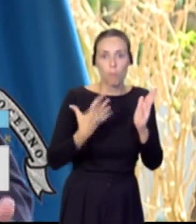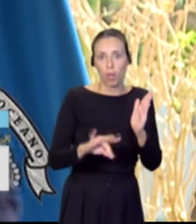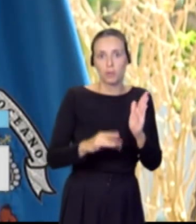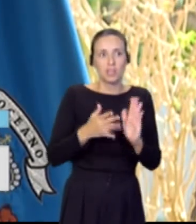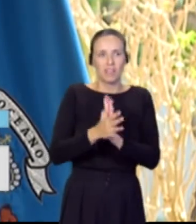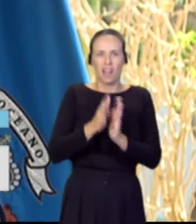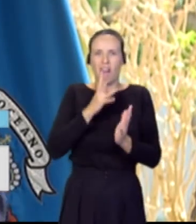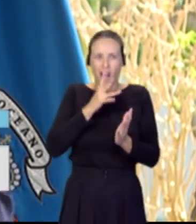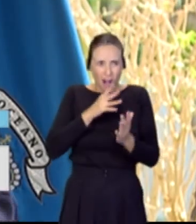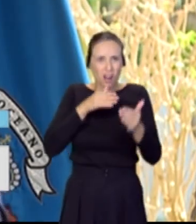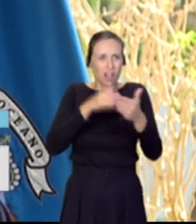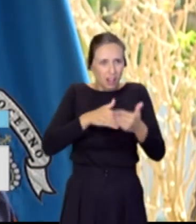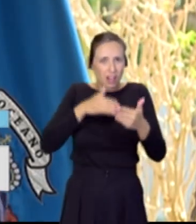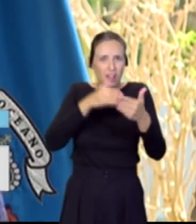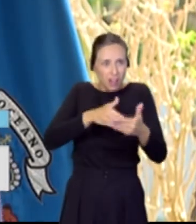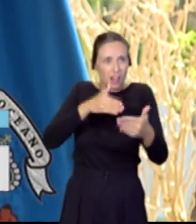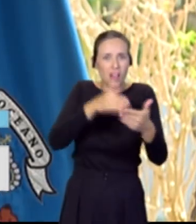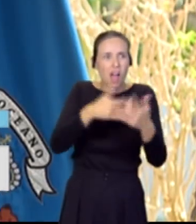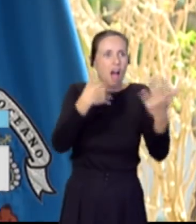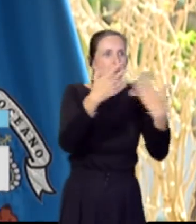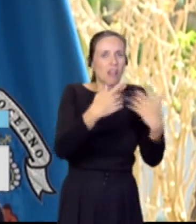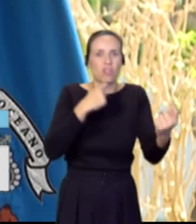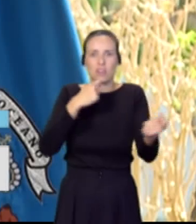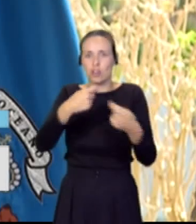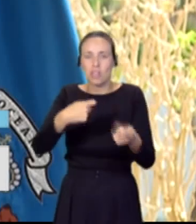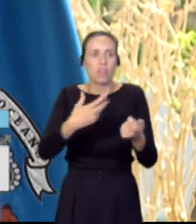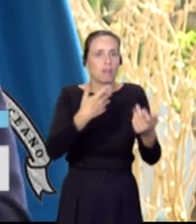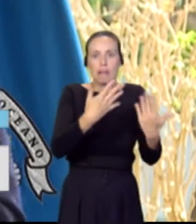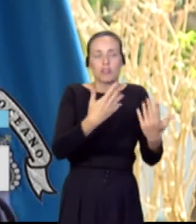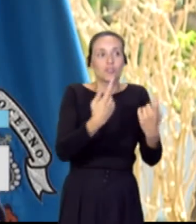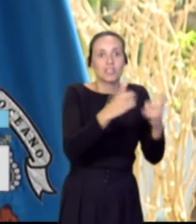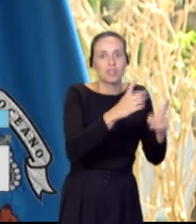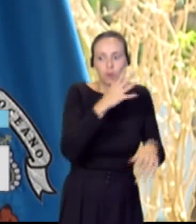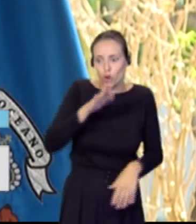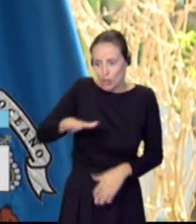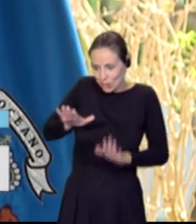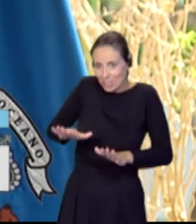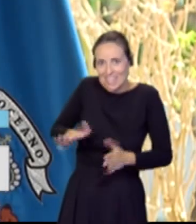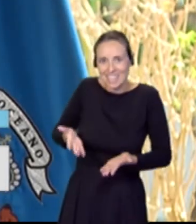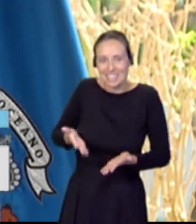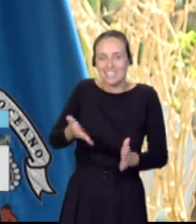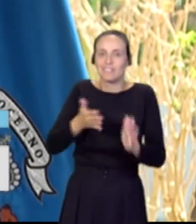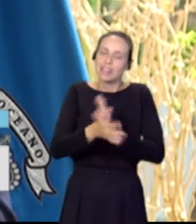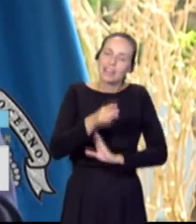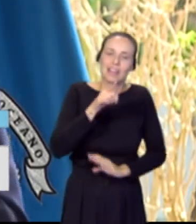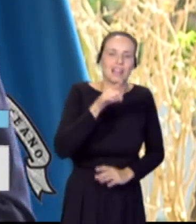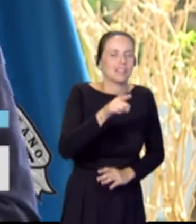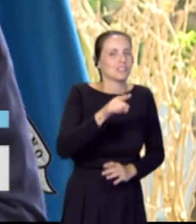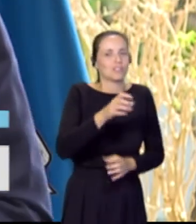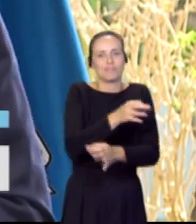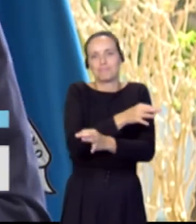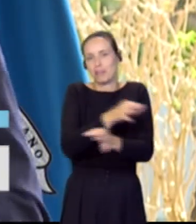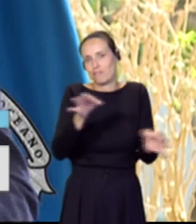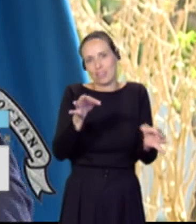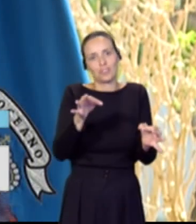todo lo que estamos viviendo, de estar meses y meses hablando y negociando, y los niños aquí presentes, es la mejor garantía de que al final